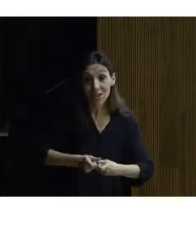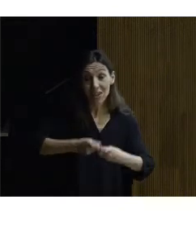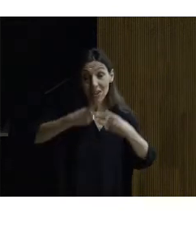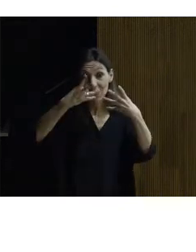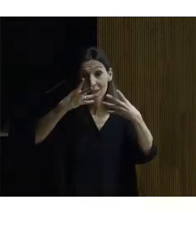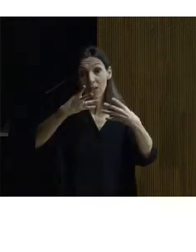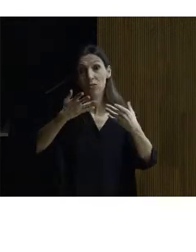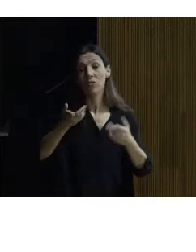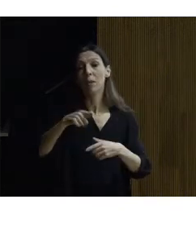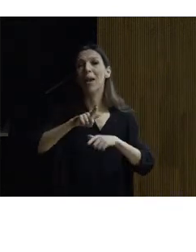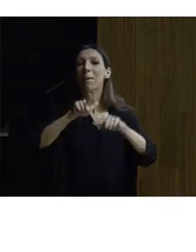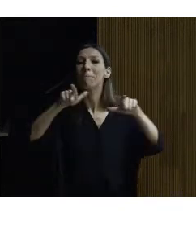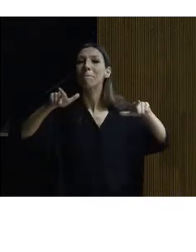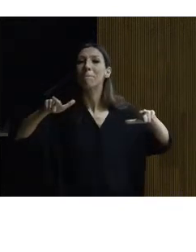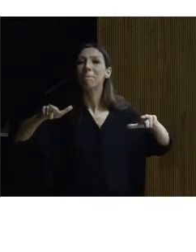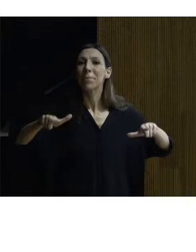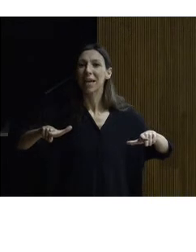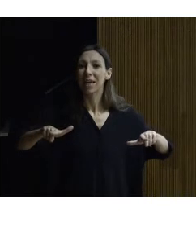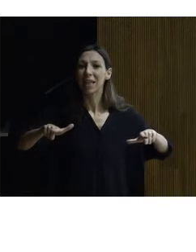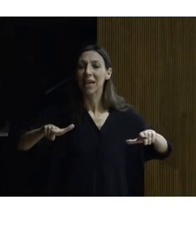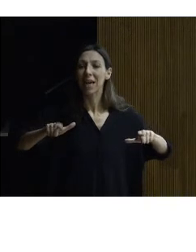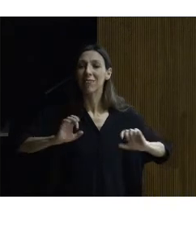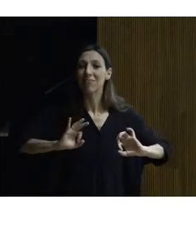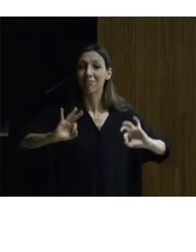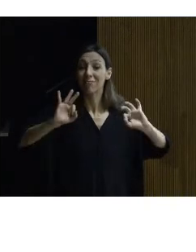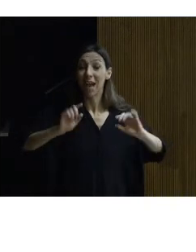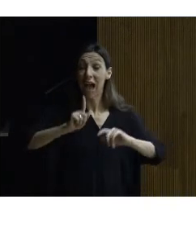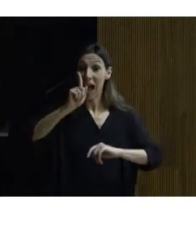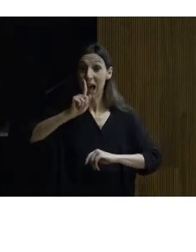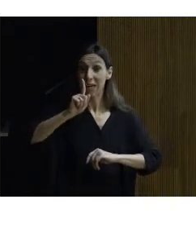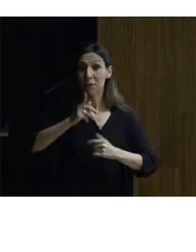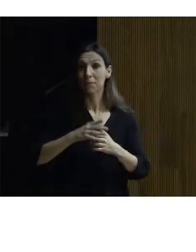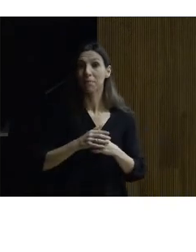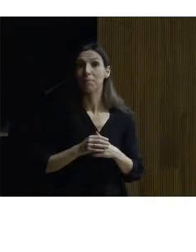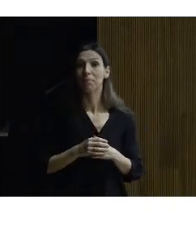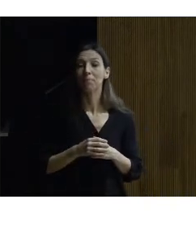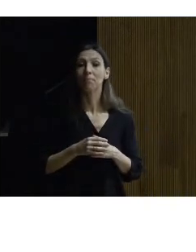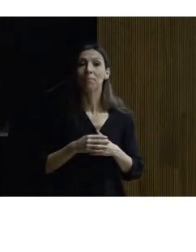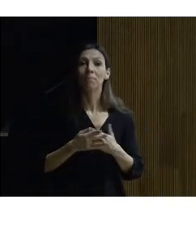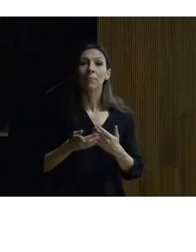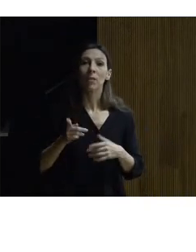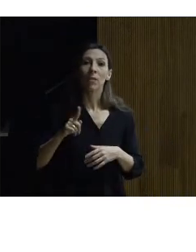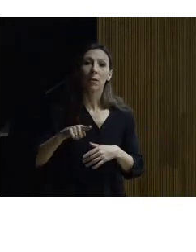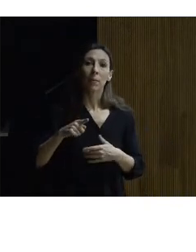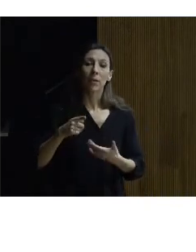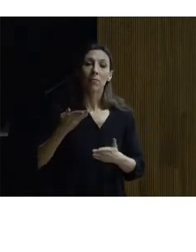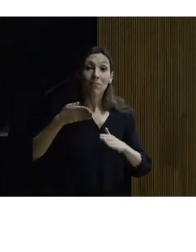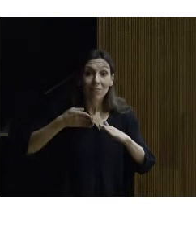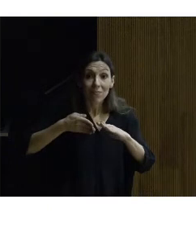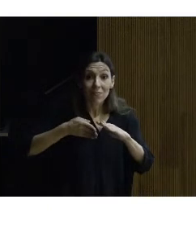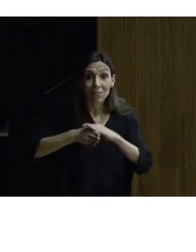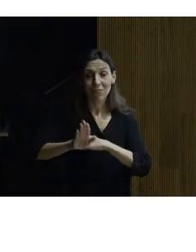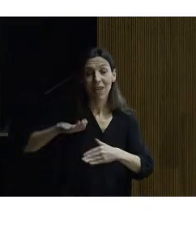a la planta a la planta de arriba y entrando más hasta su